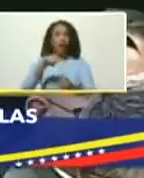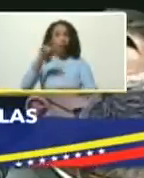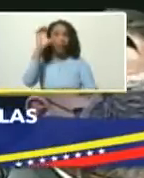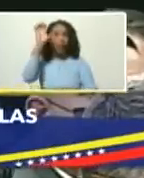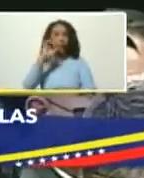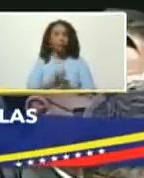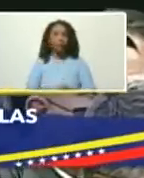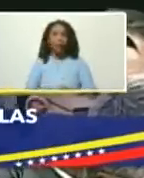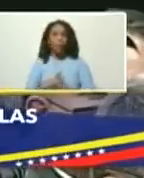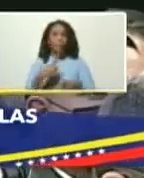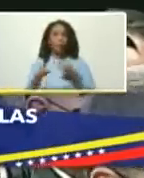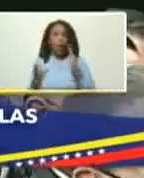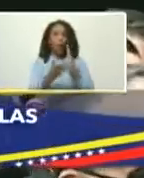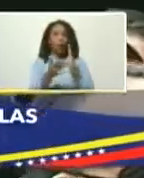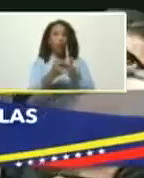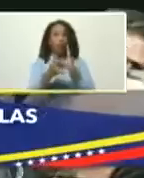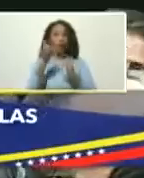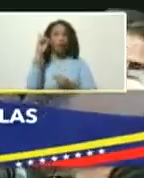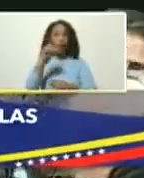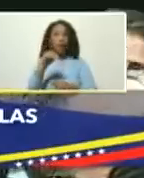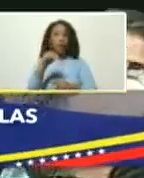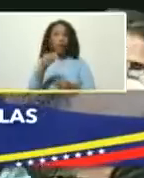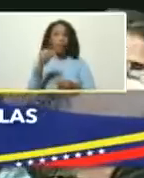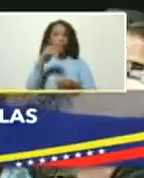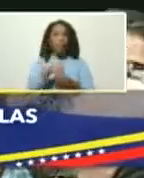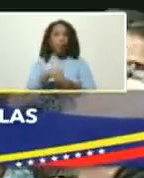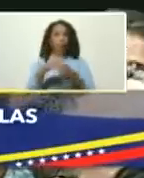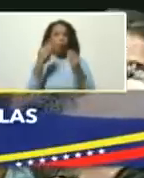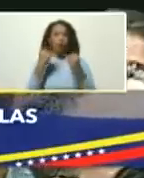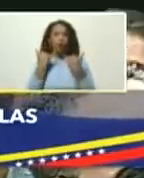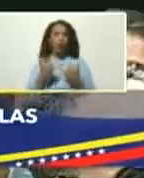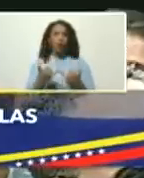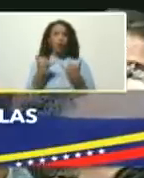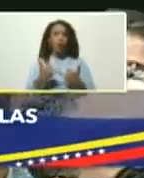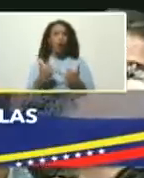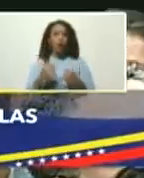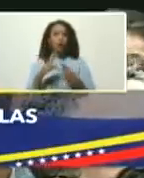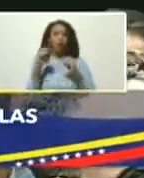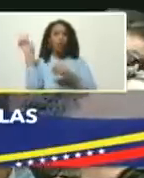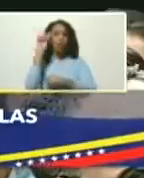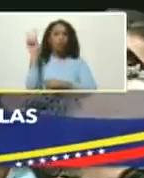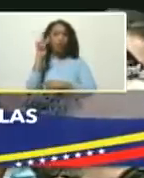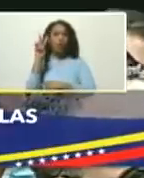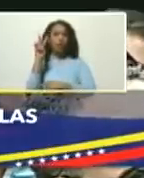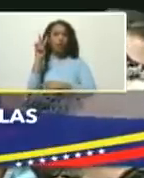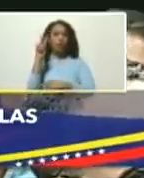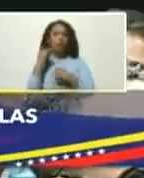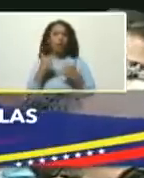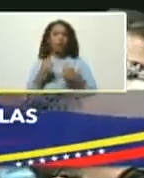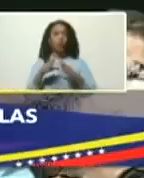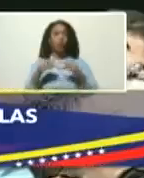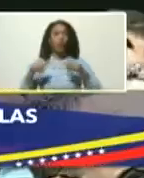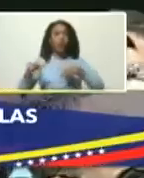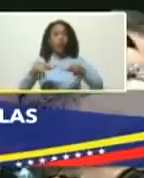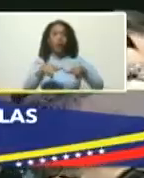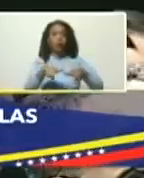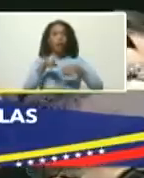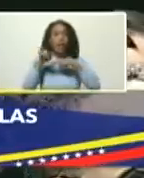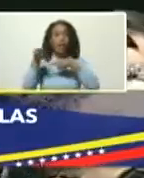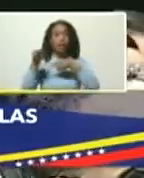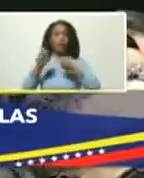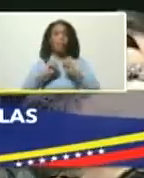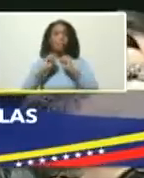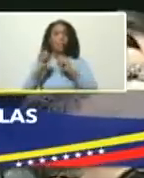la tecnología de contenedores mucho más moderna de toda Venezuela y cuidado si no una de las más modernas de toda la región y eso es una